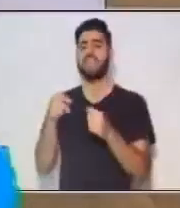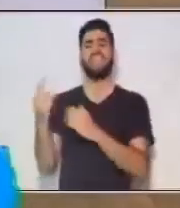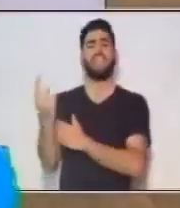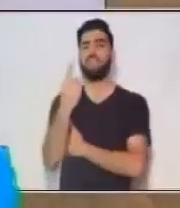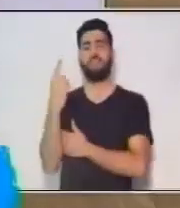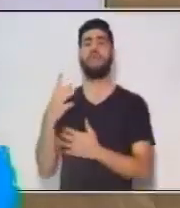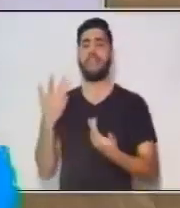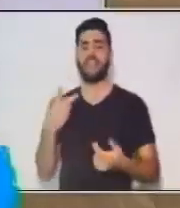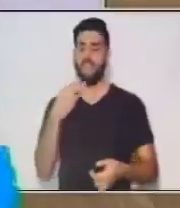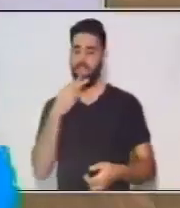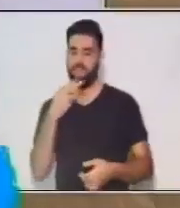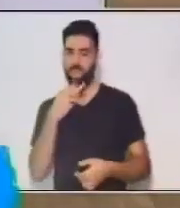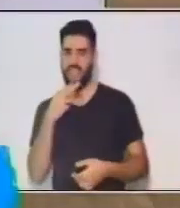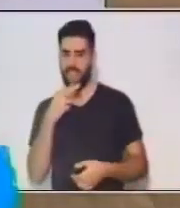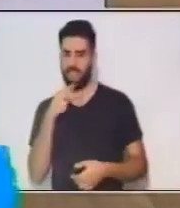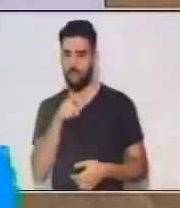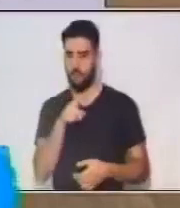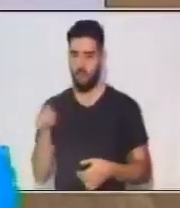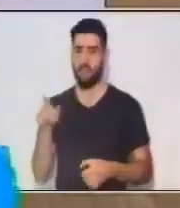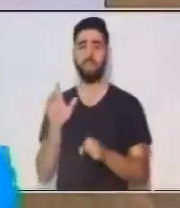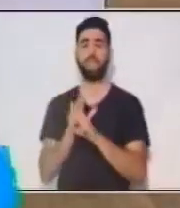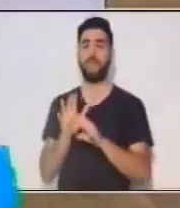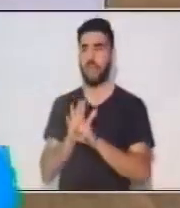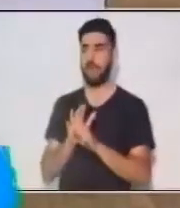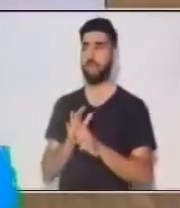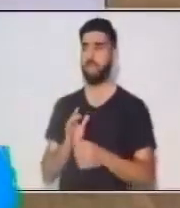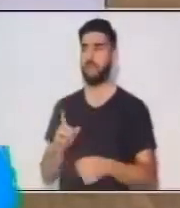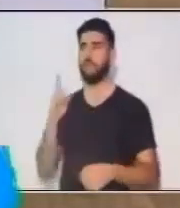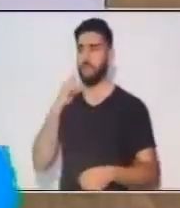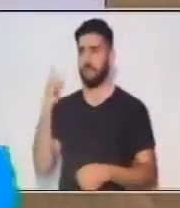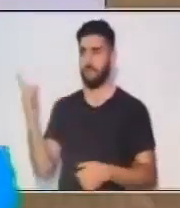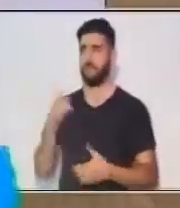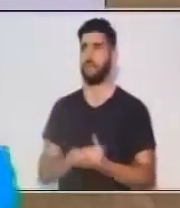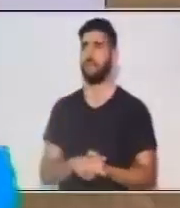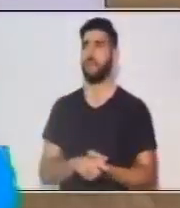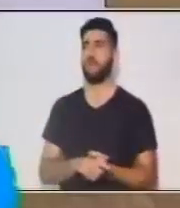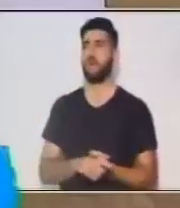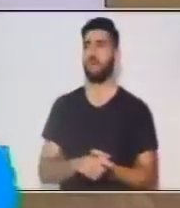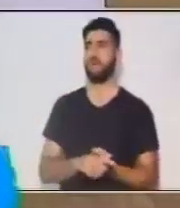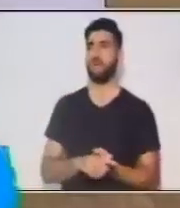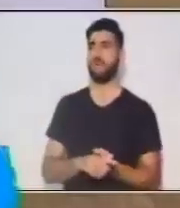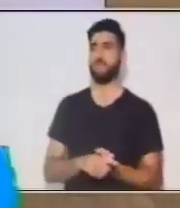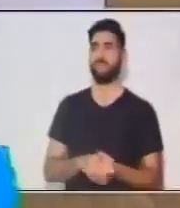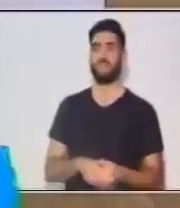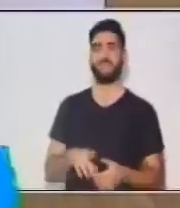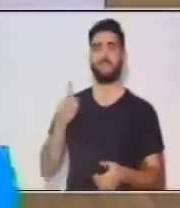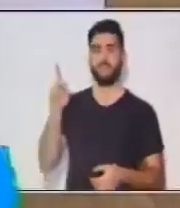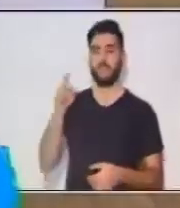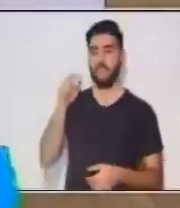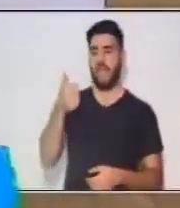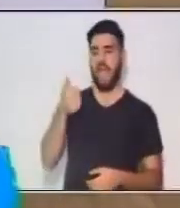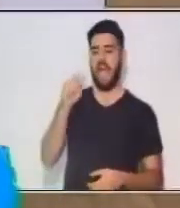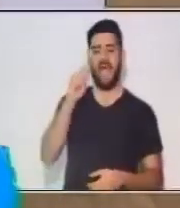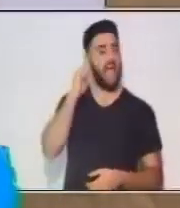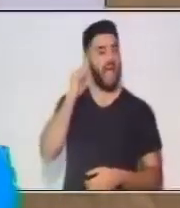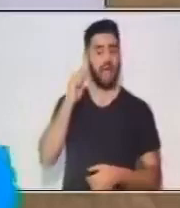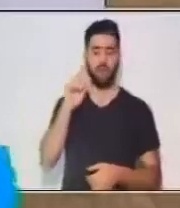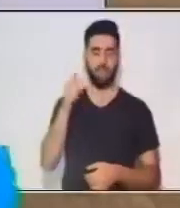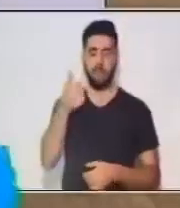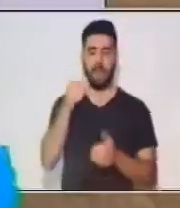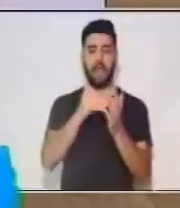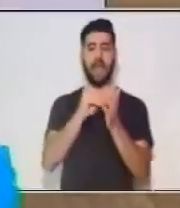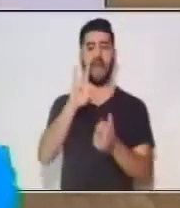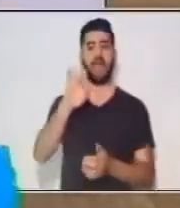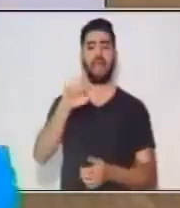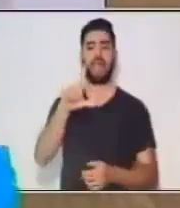Ejemplo, aquella tiene el pelo rubio. Bien, el sujeto en este caso es aquella, es el núcleo del